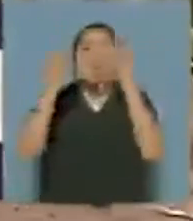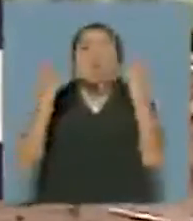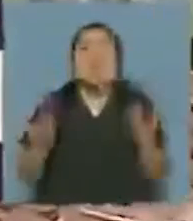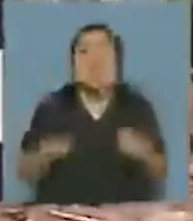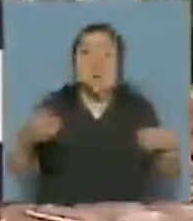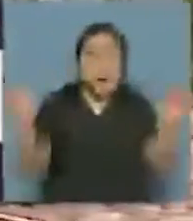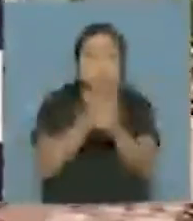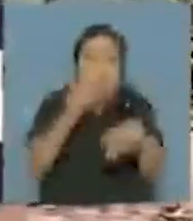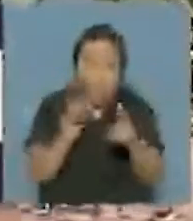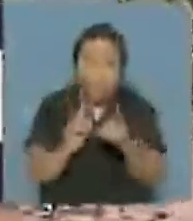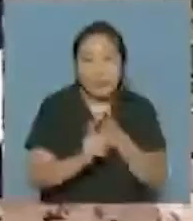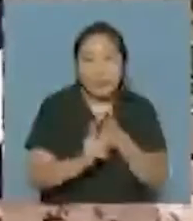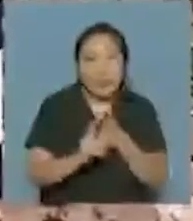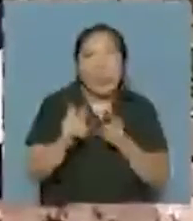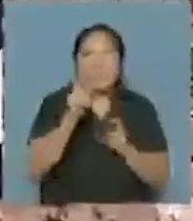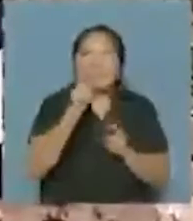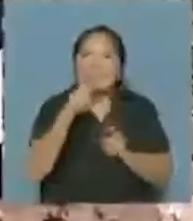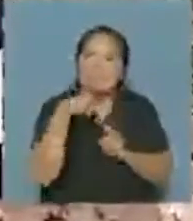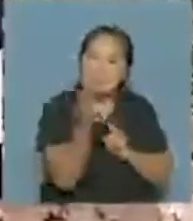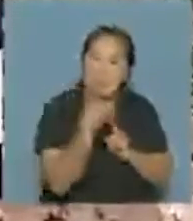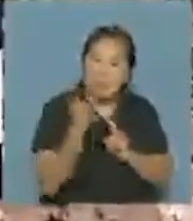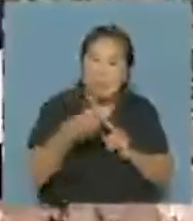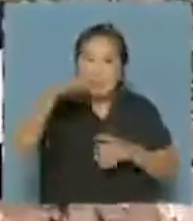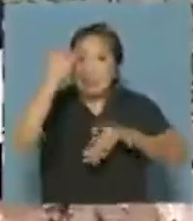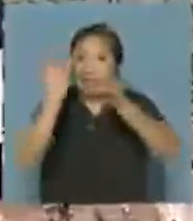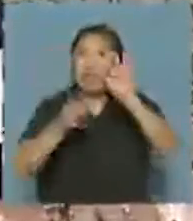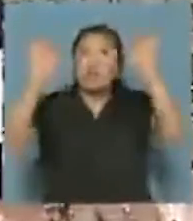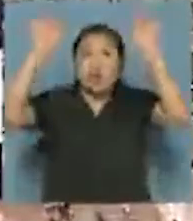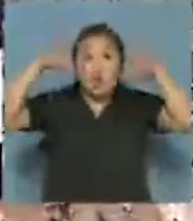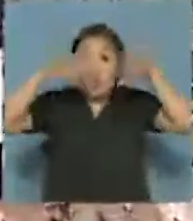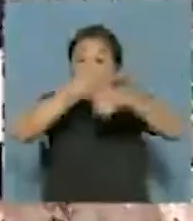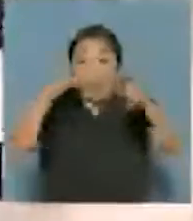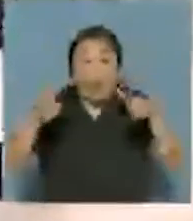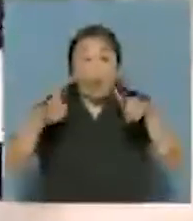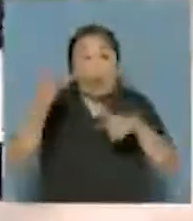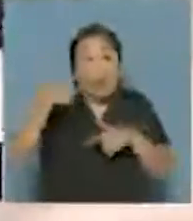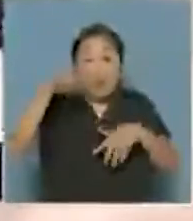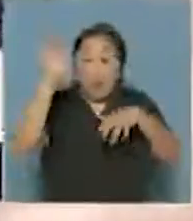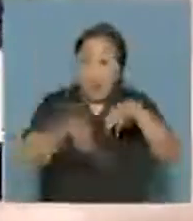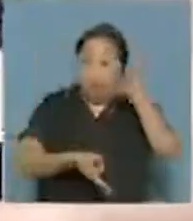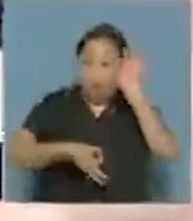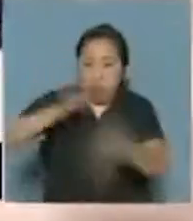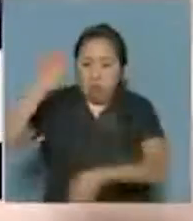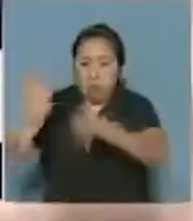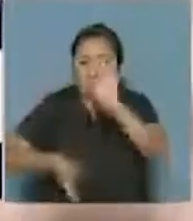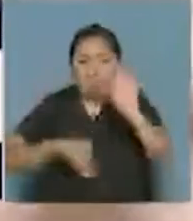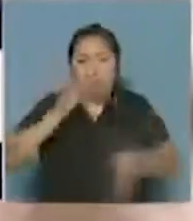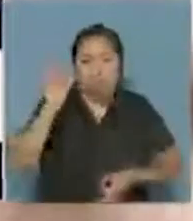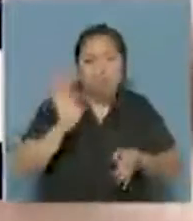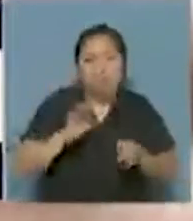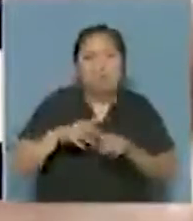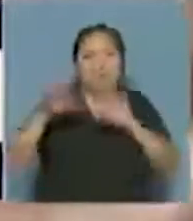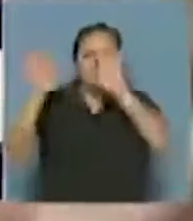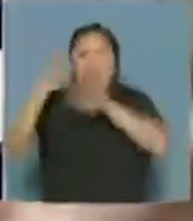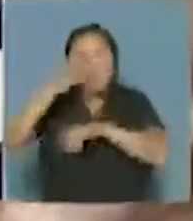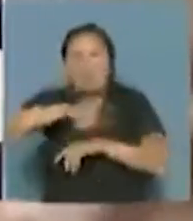vientos, como dije, huracanado, granizo sin llover, en alguna parte lluvia con algo de lluvia que no pasaron